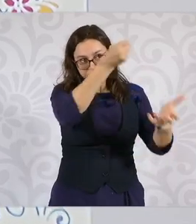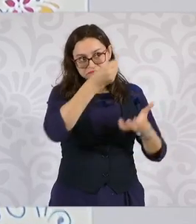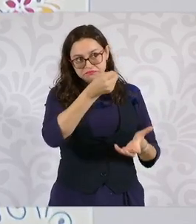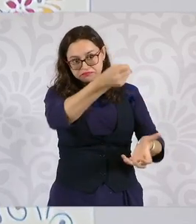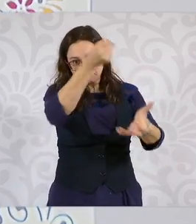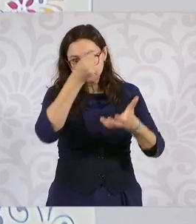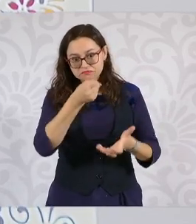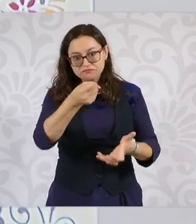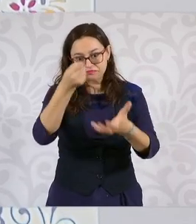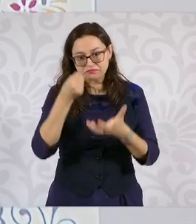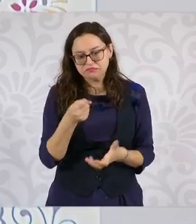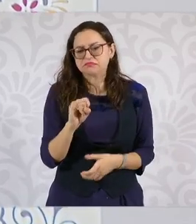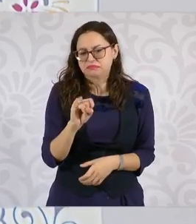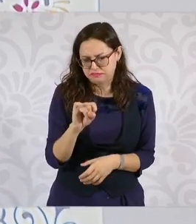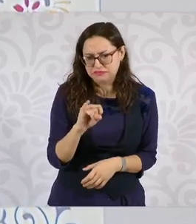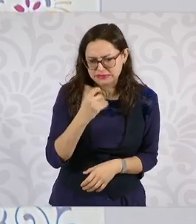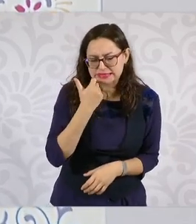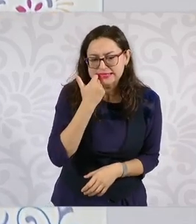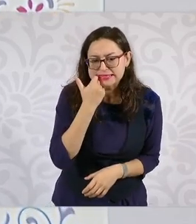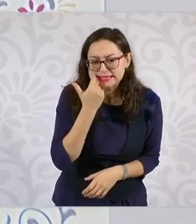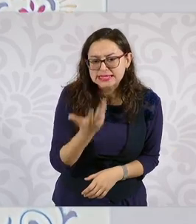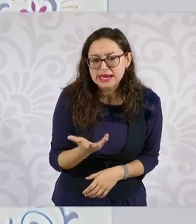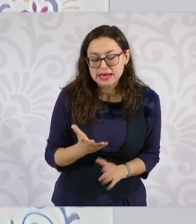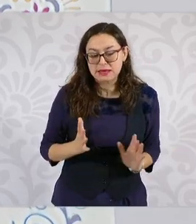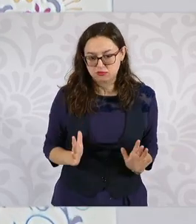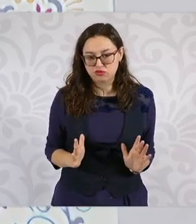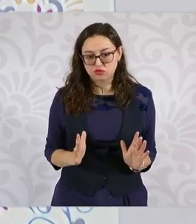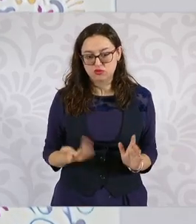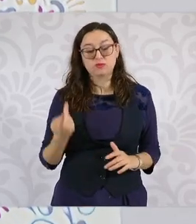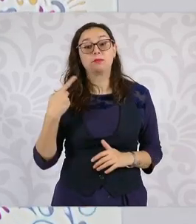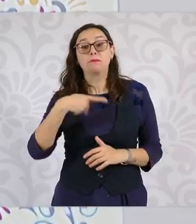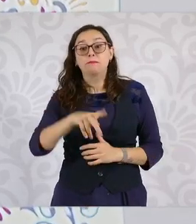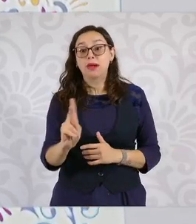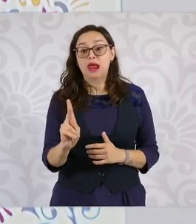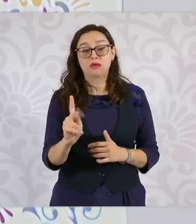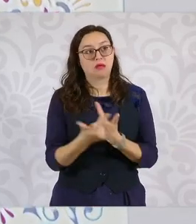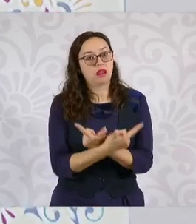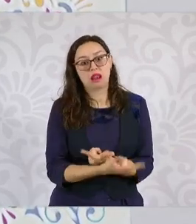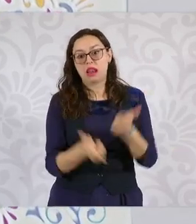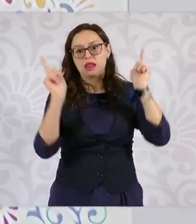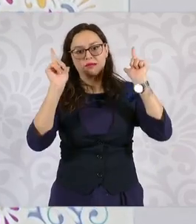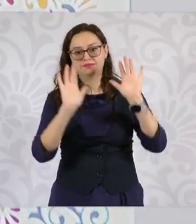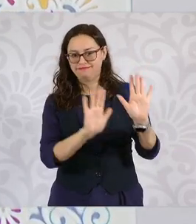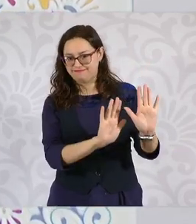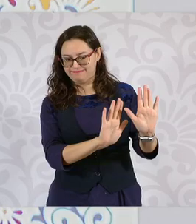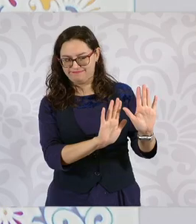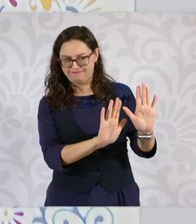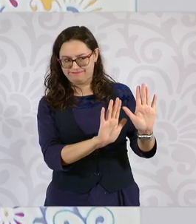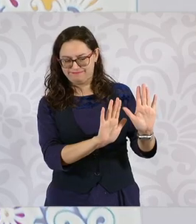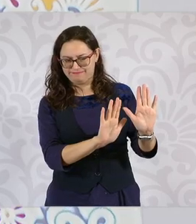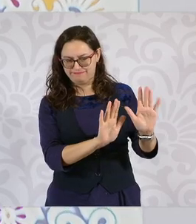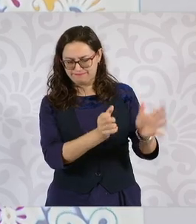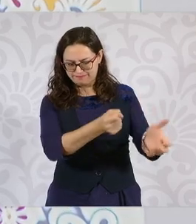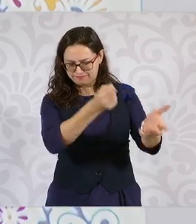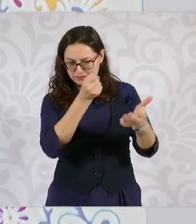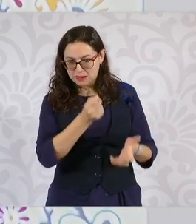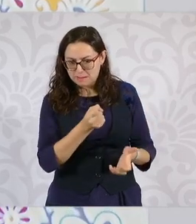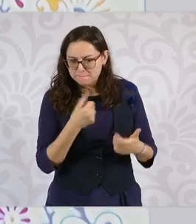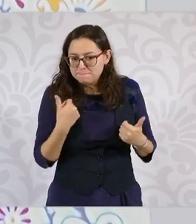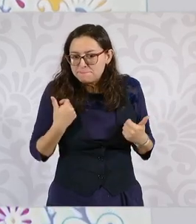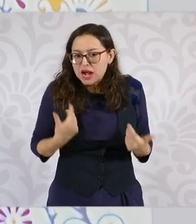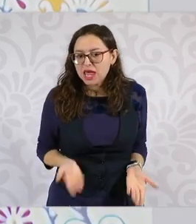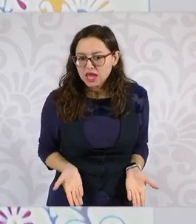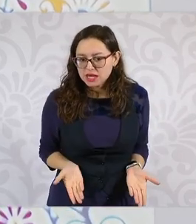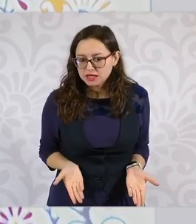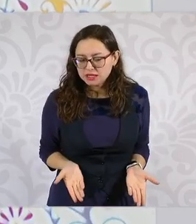queremos solamente inversión por la inversión. El asunto es para qué queremos inversión. Pues es para generar